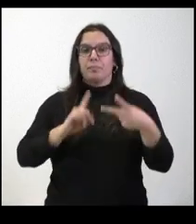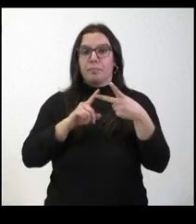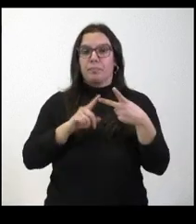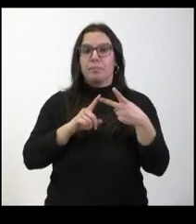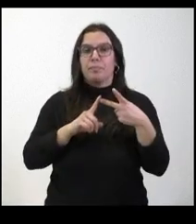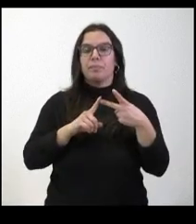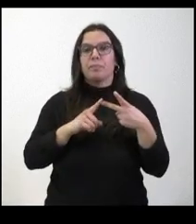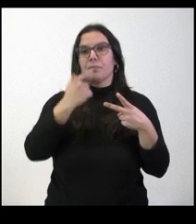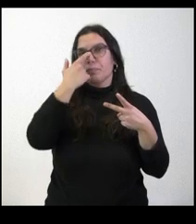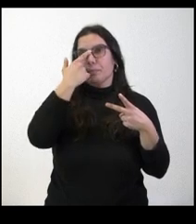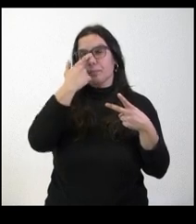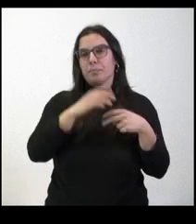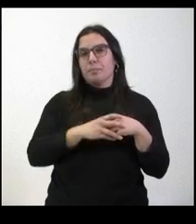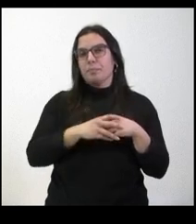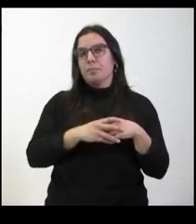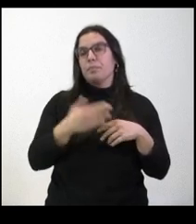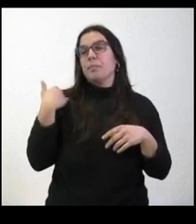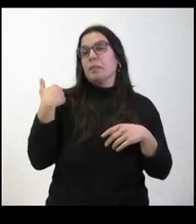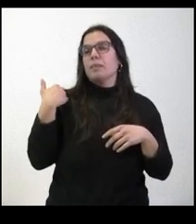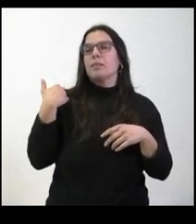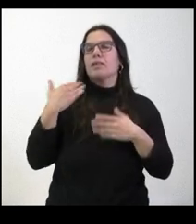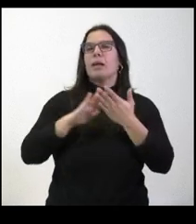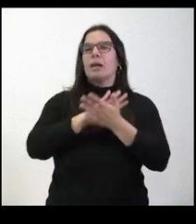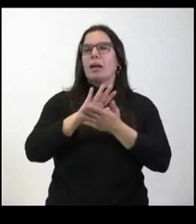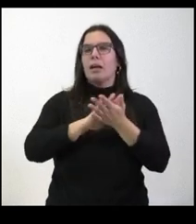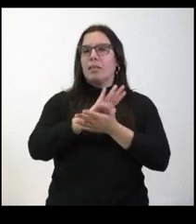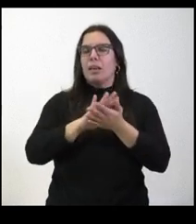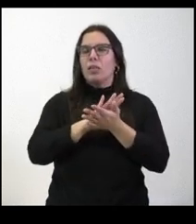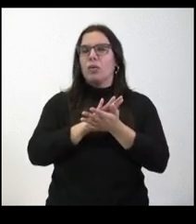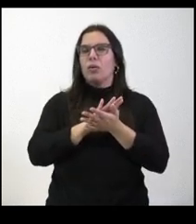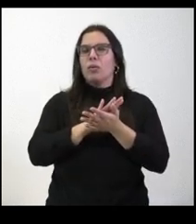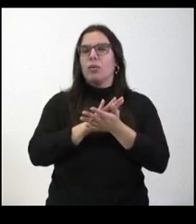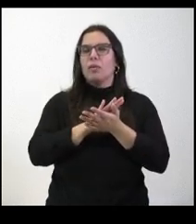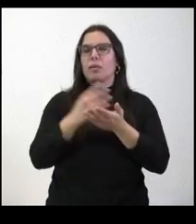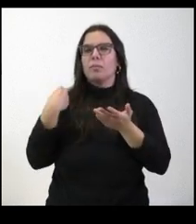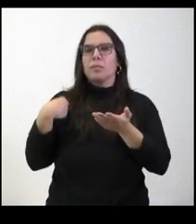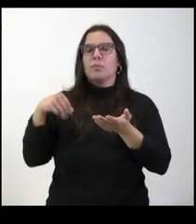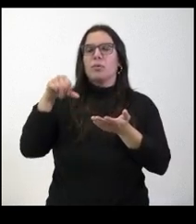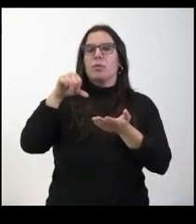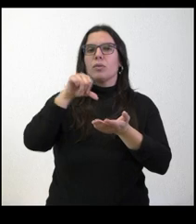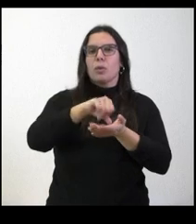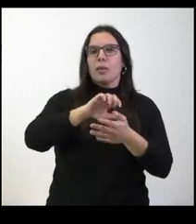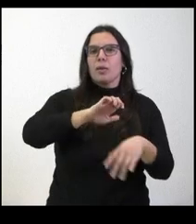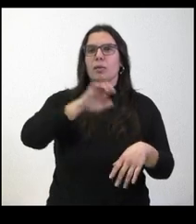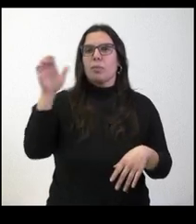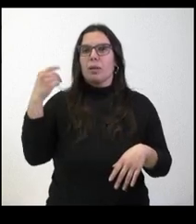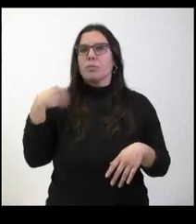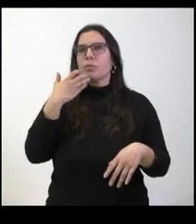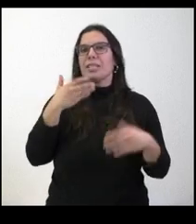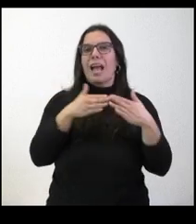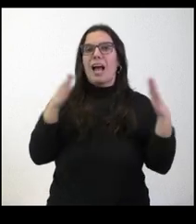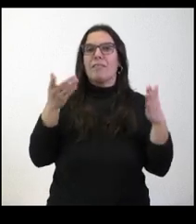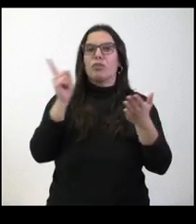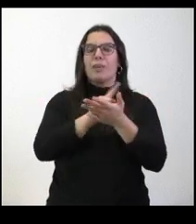lado, también se ha hablado en estos últimos días del coste y de la necesidad de pedir las dudas europeas para la reapertura, la posible reapertura de la ruta de la